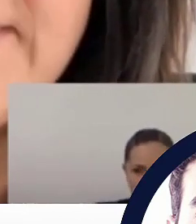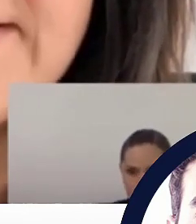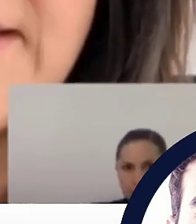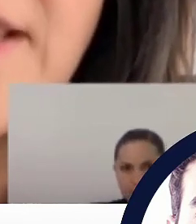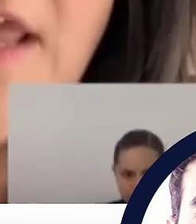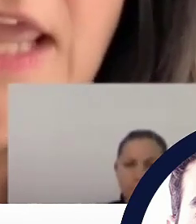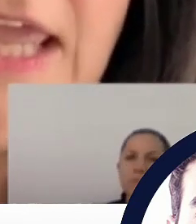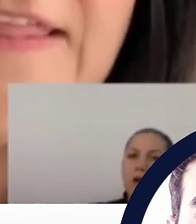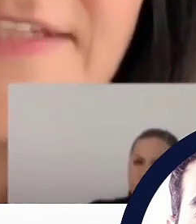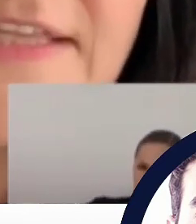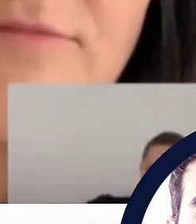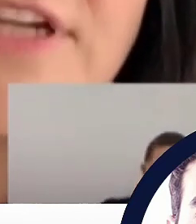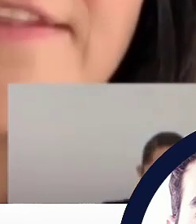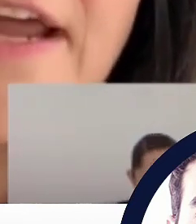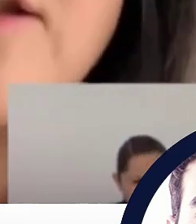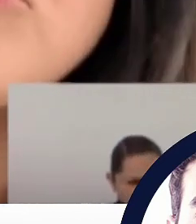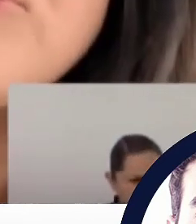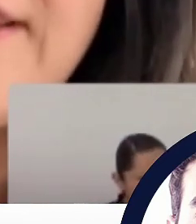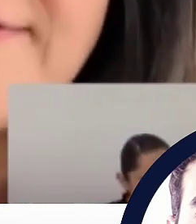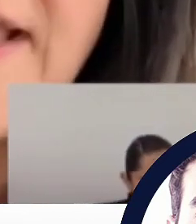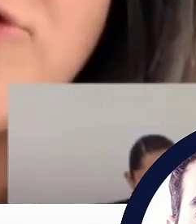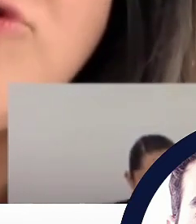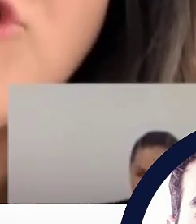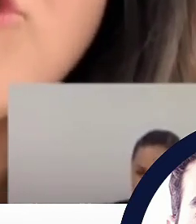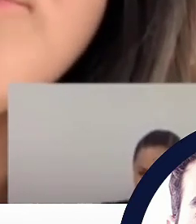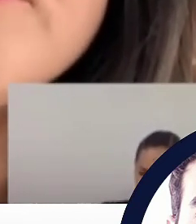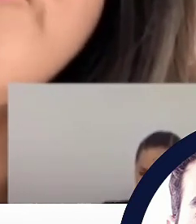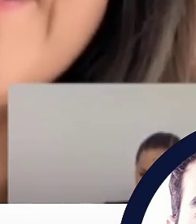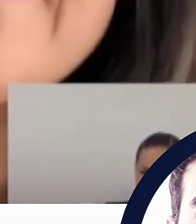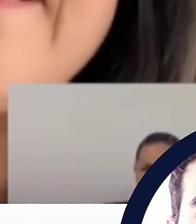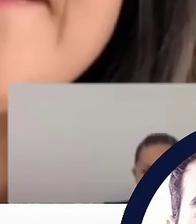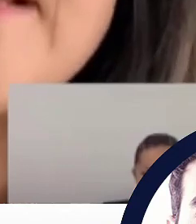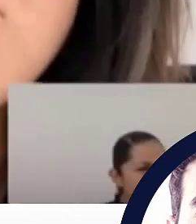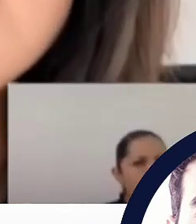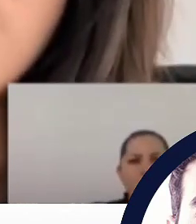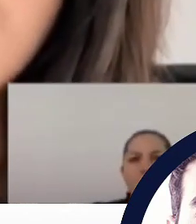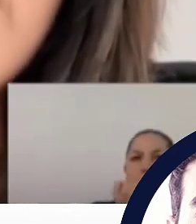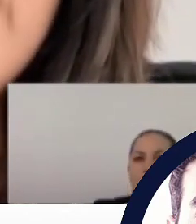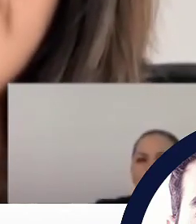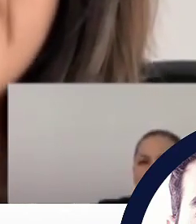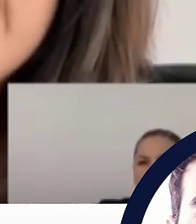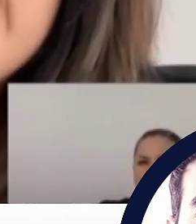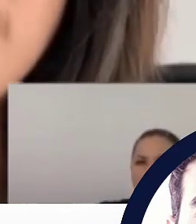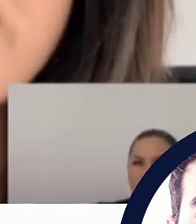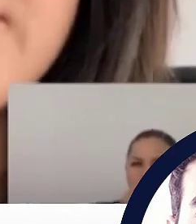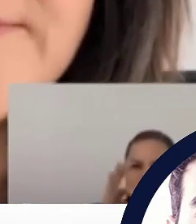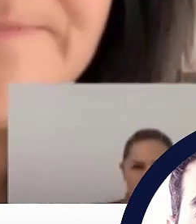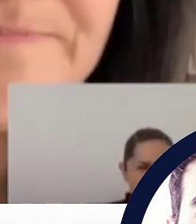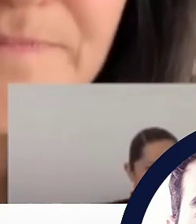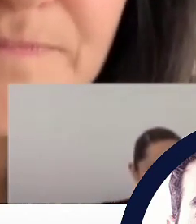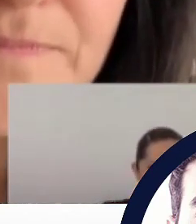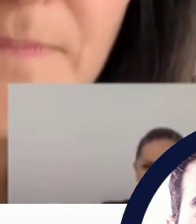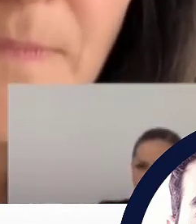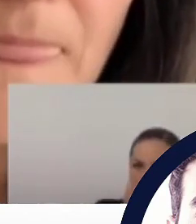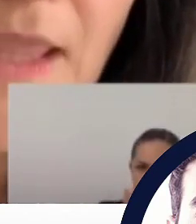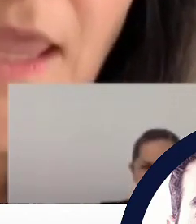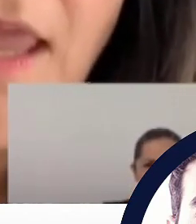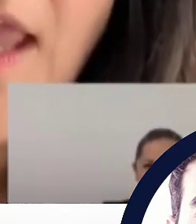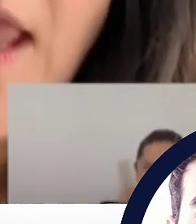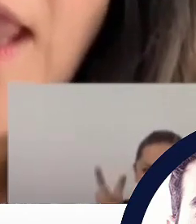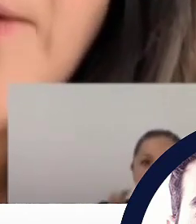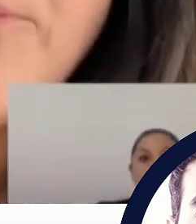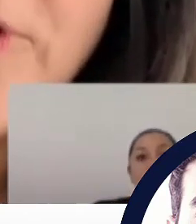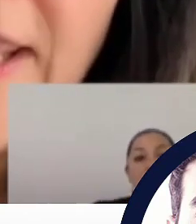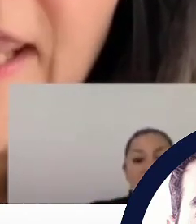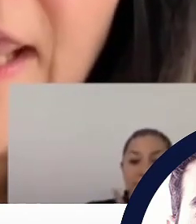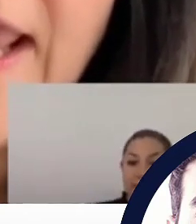seguridad, cómo hacer que los sistemas de justicia funcionen a nivel local. y empezar a depender un poco menos, pues no solo en términos fiscales,